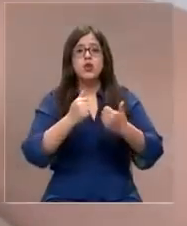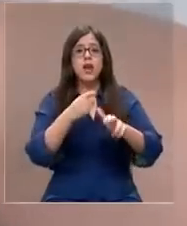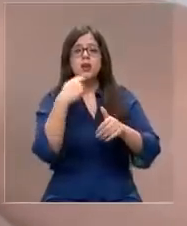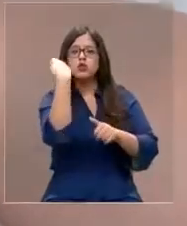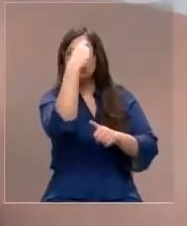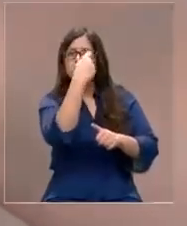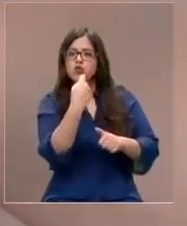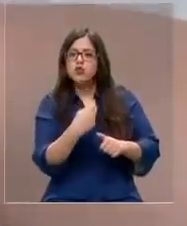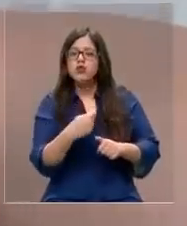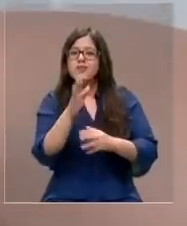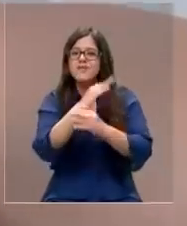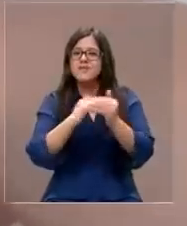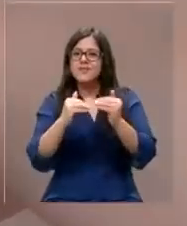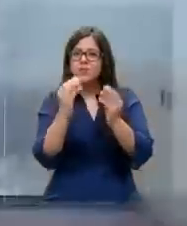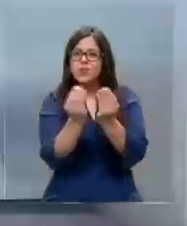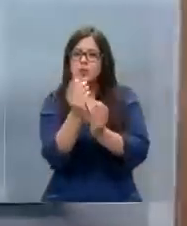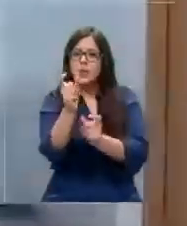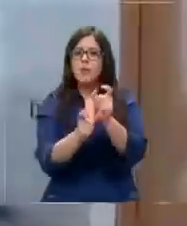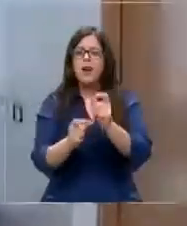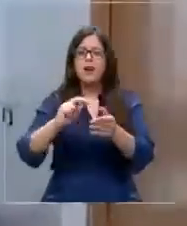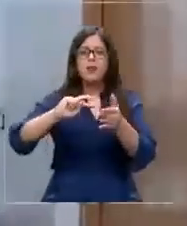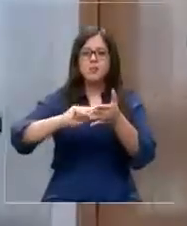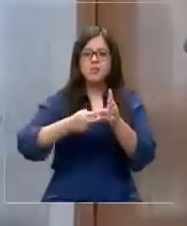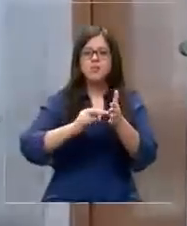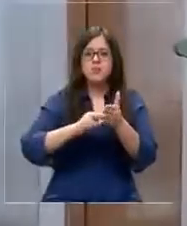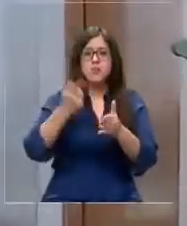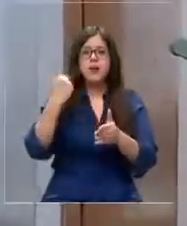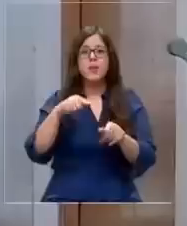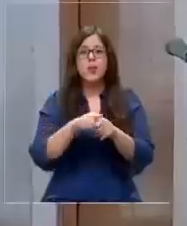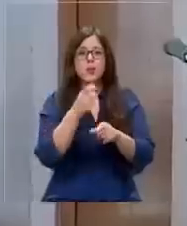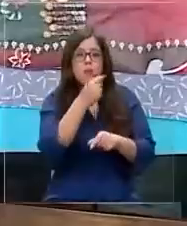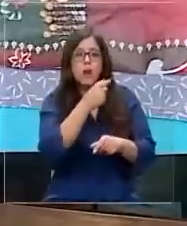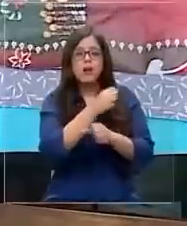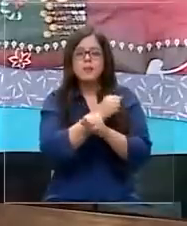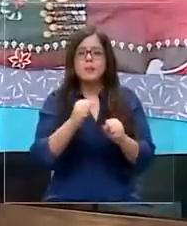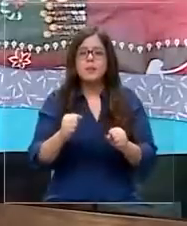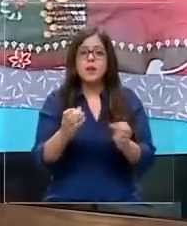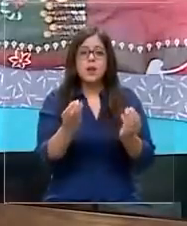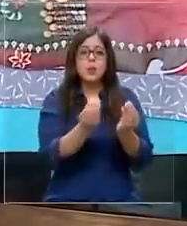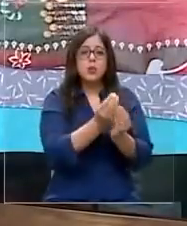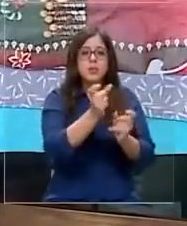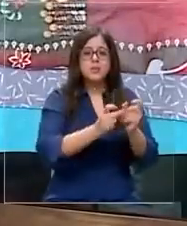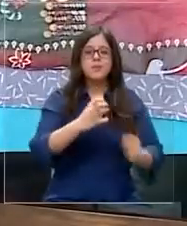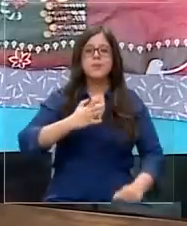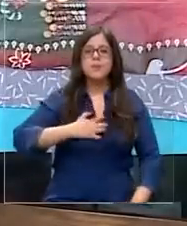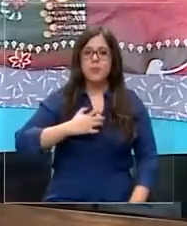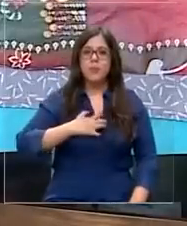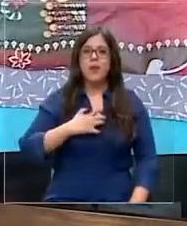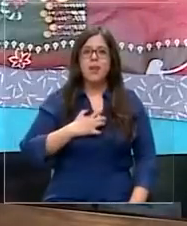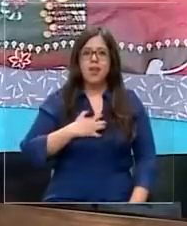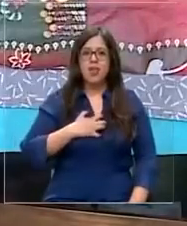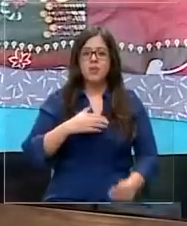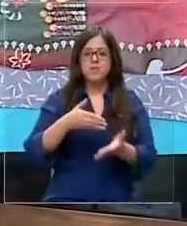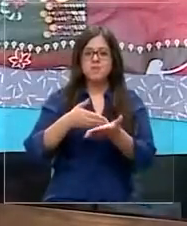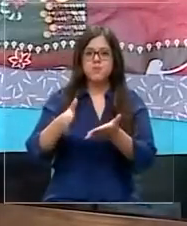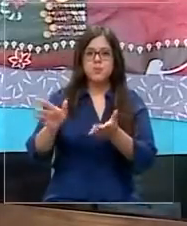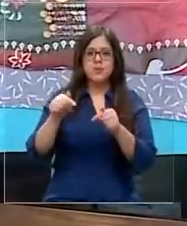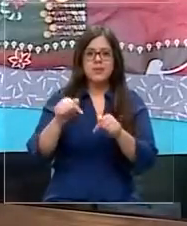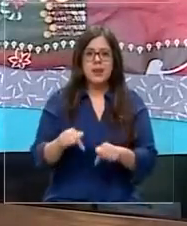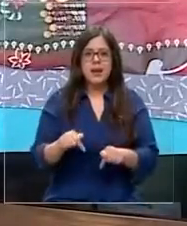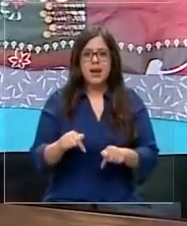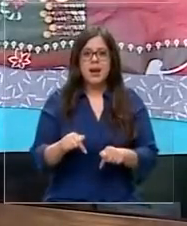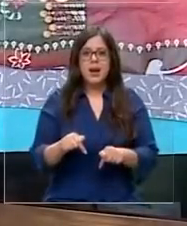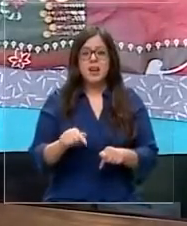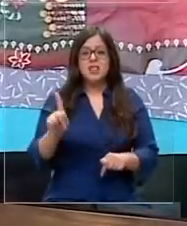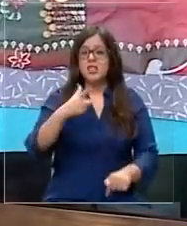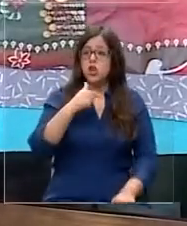Así como ellas, son muchos los que han tenido inconvenientes, pero temen denunciar. Mucha gente tiene miedo de que lo echen de acá, que dicen